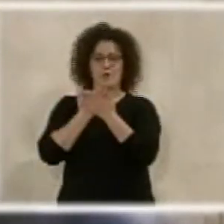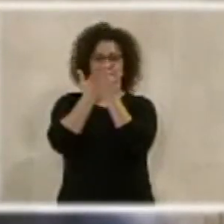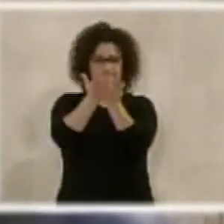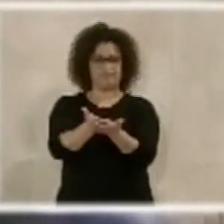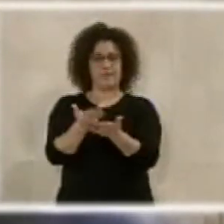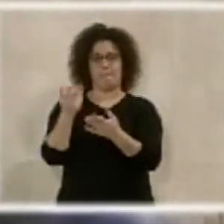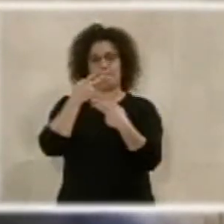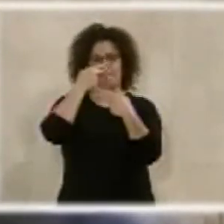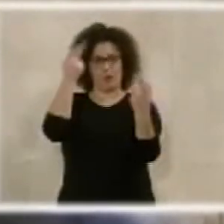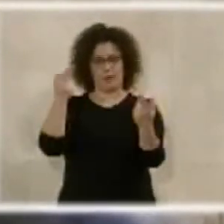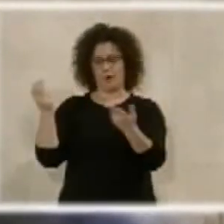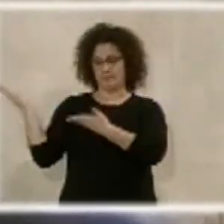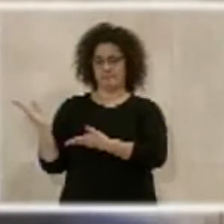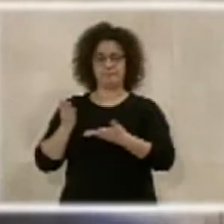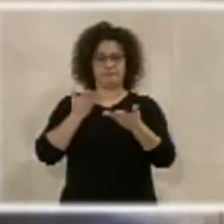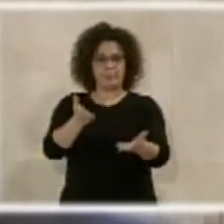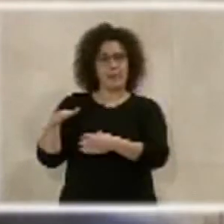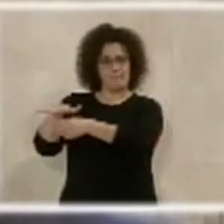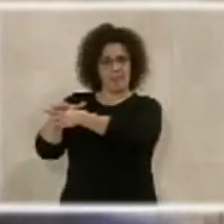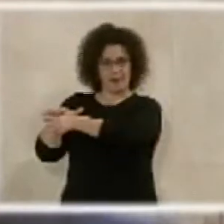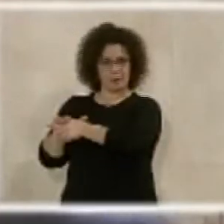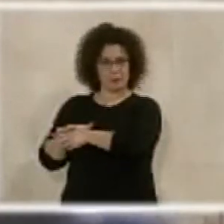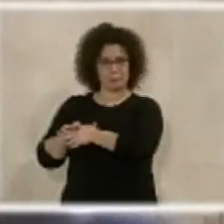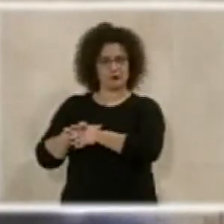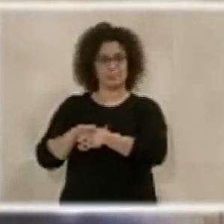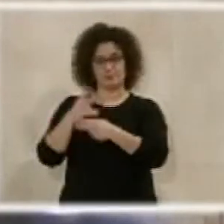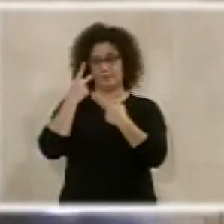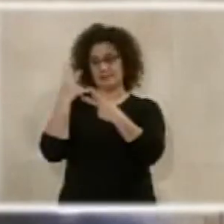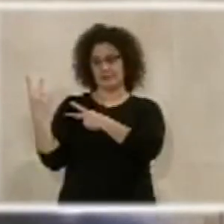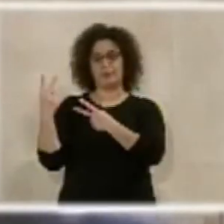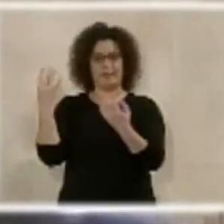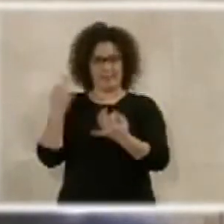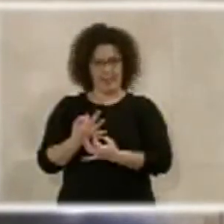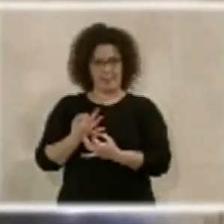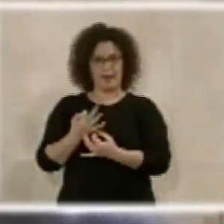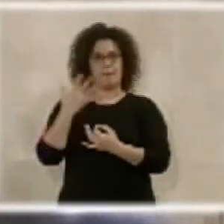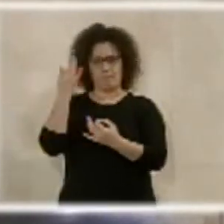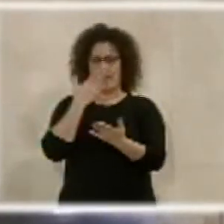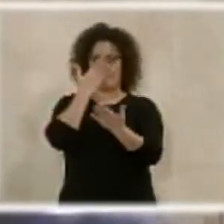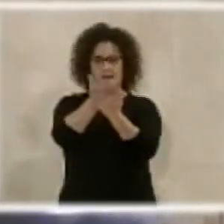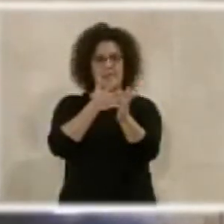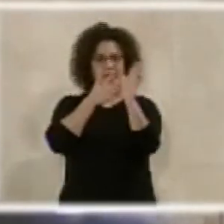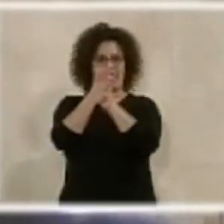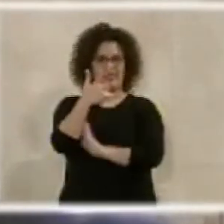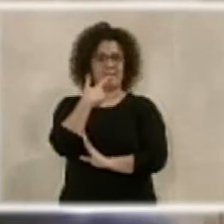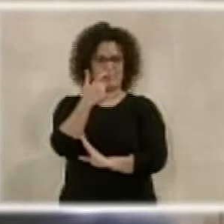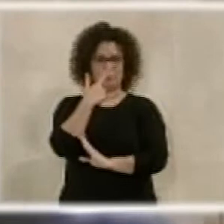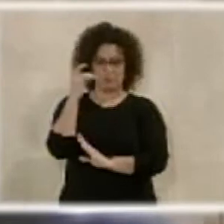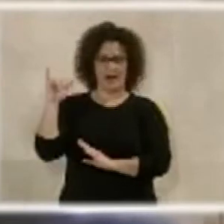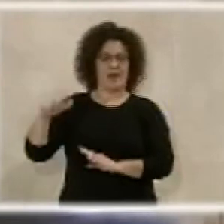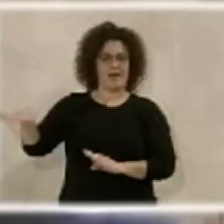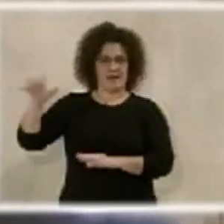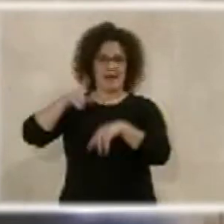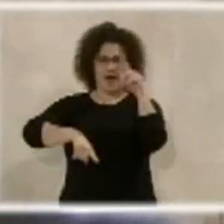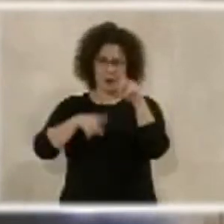visibilidad y la voz a los barrios que lo necesitan y poner sobre la mesa las dificultades que estos tienen